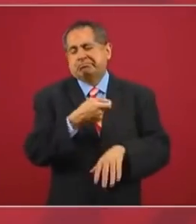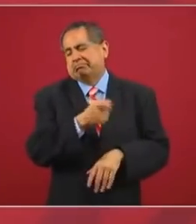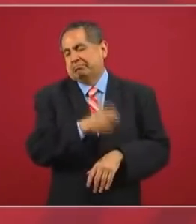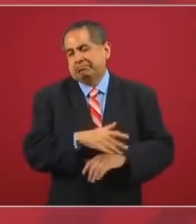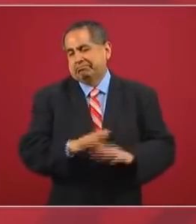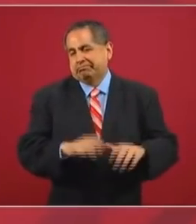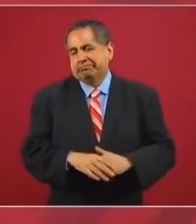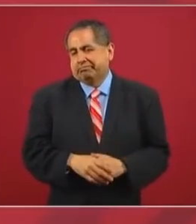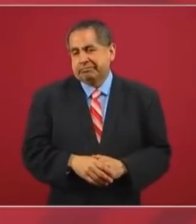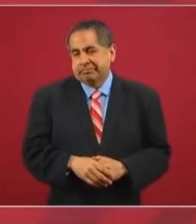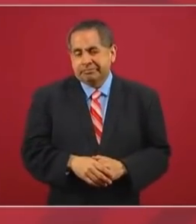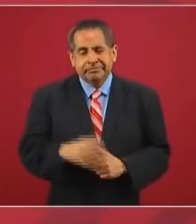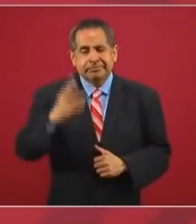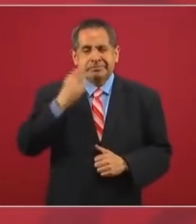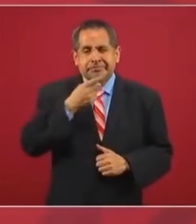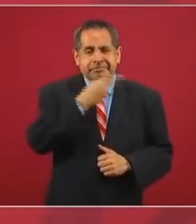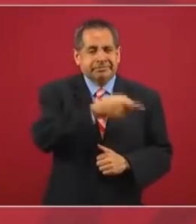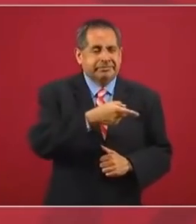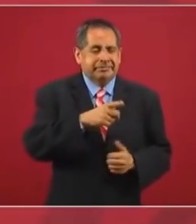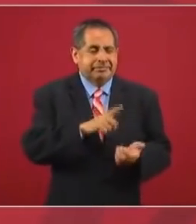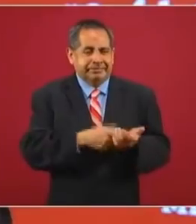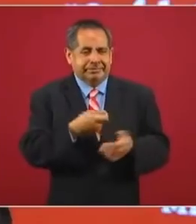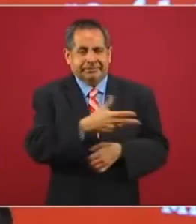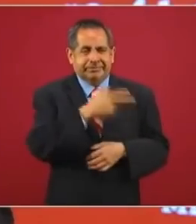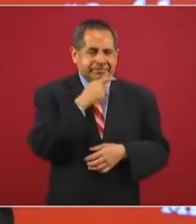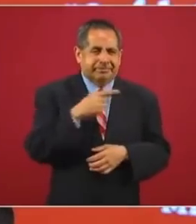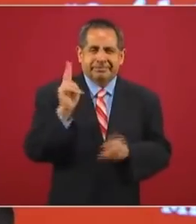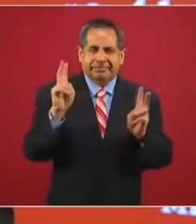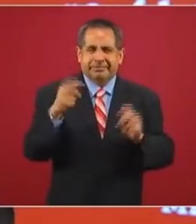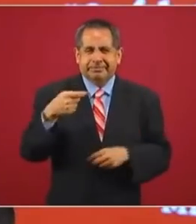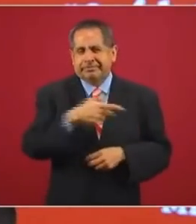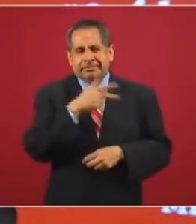Antes se le llamaba coloquialmente grilla.